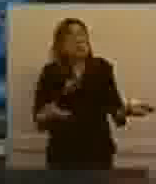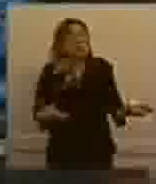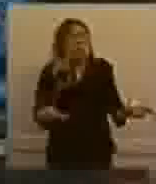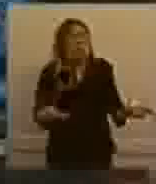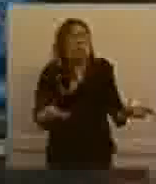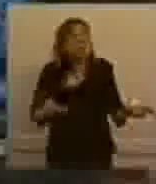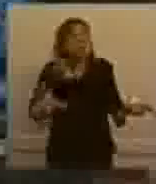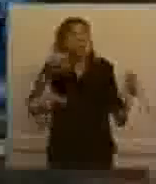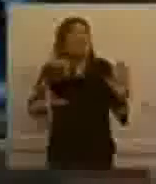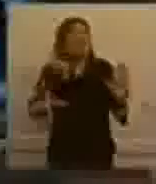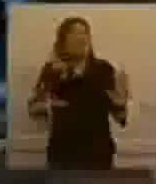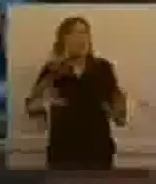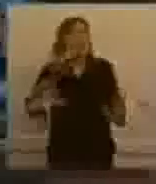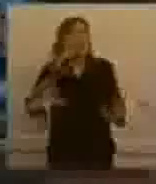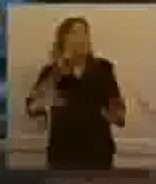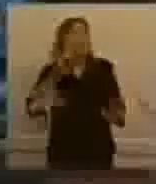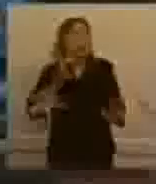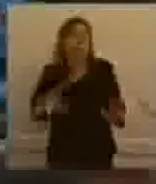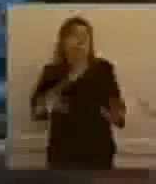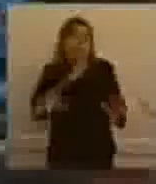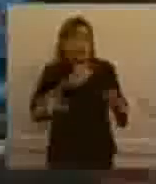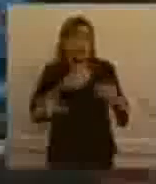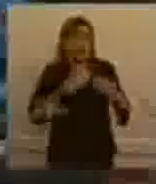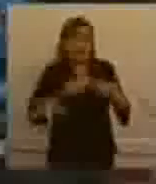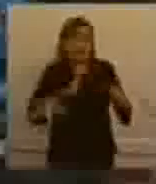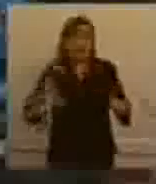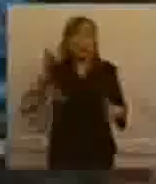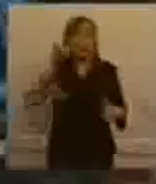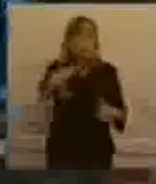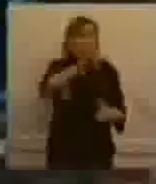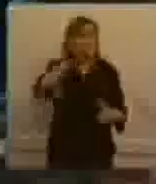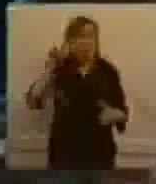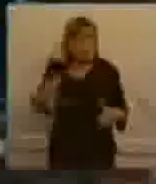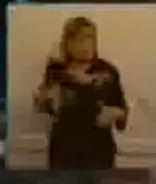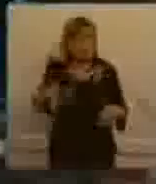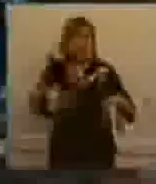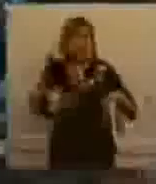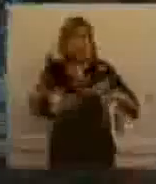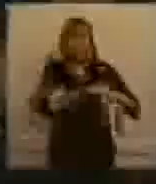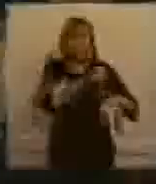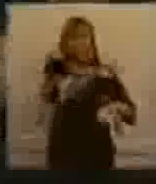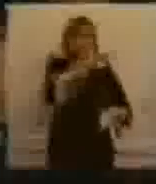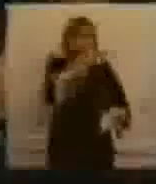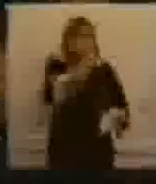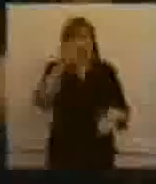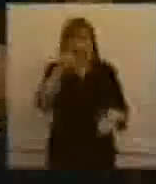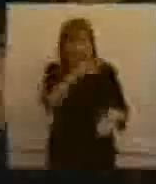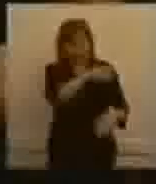6 de julio, bueno, acá nos dice el titular de las líneas argentinas,